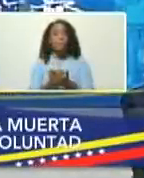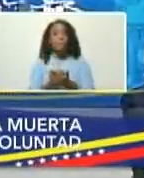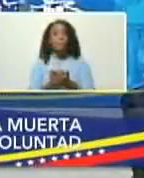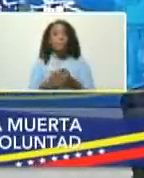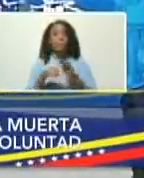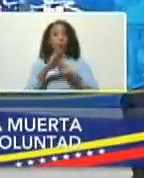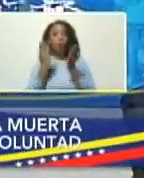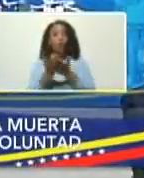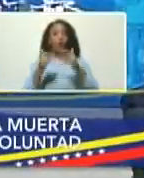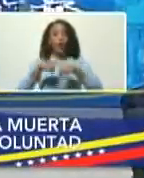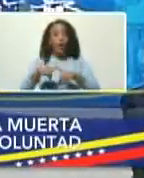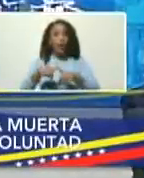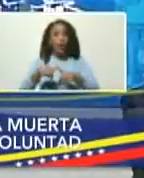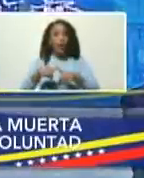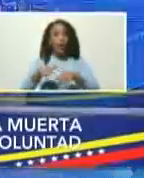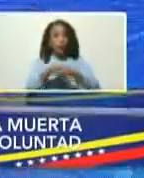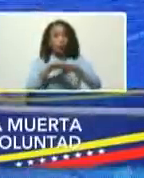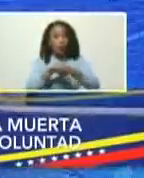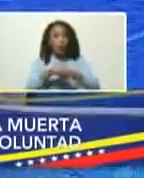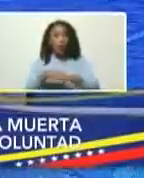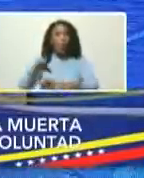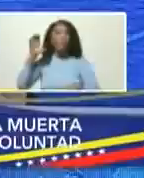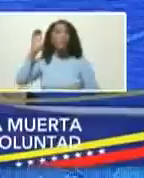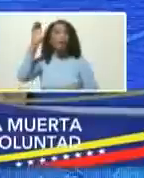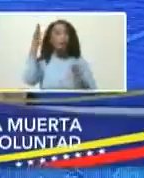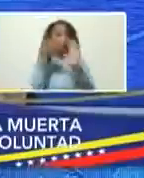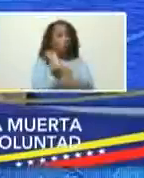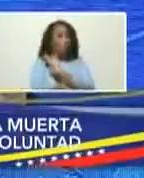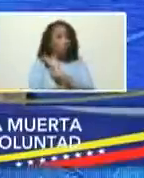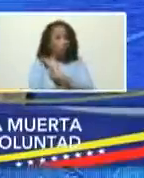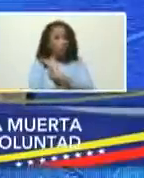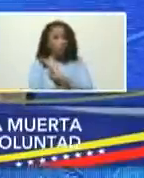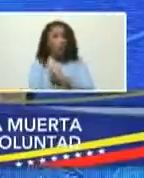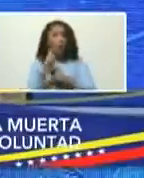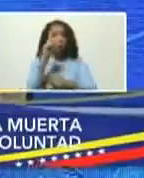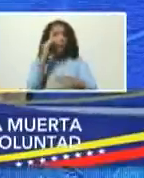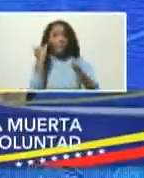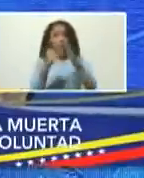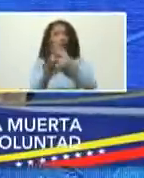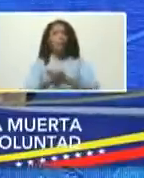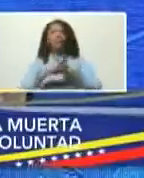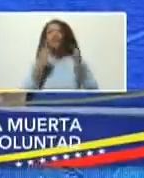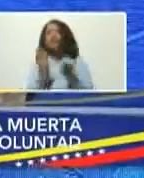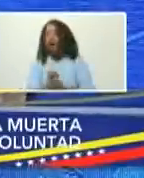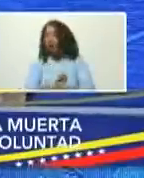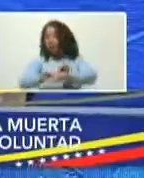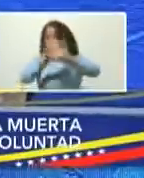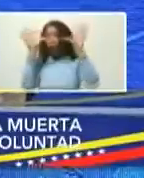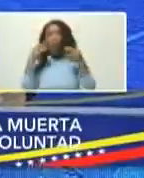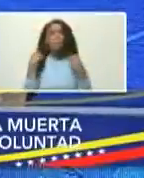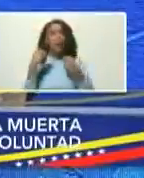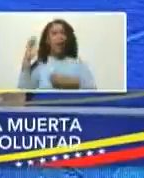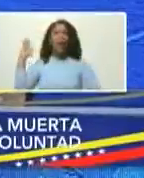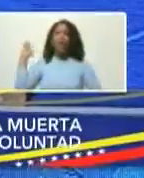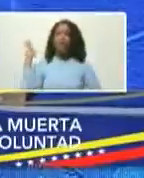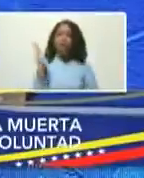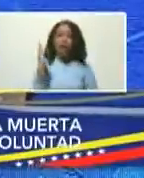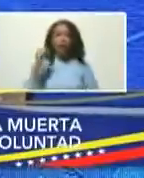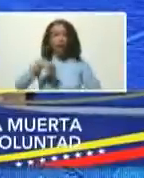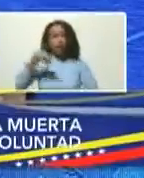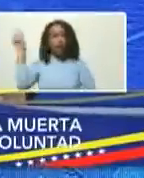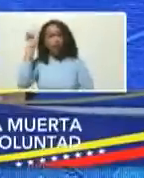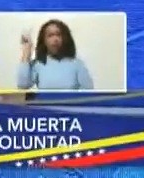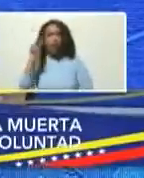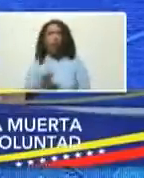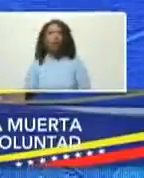del país, en un mensaje al mundo muy claro para que vengan a Venezuela.